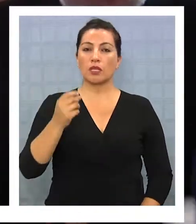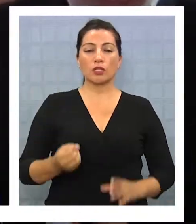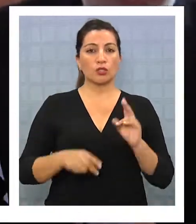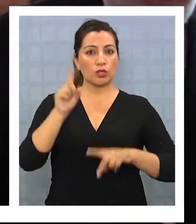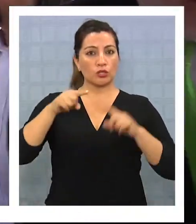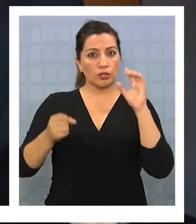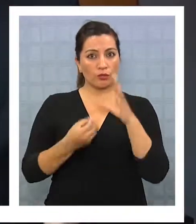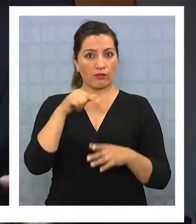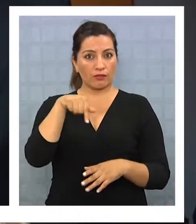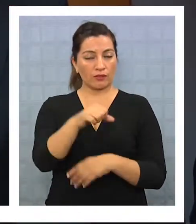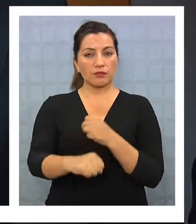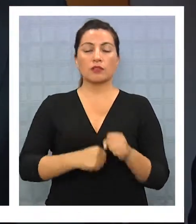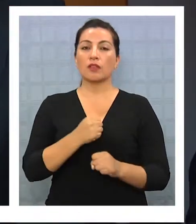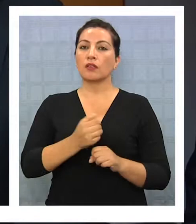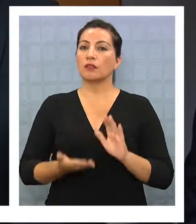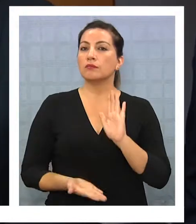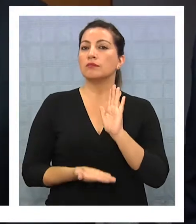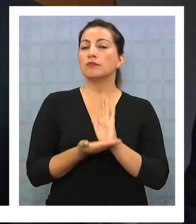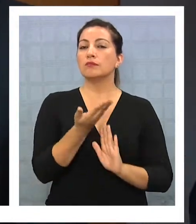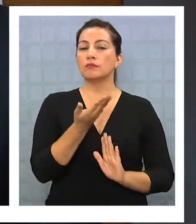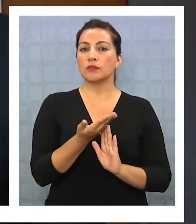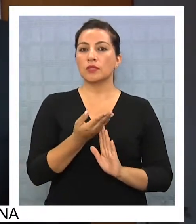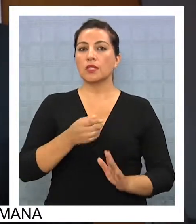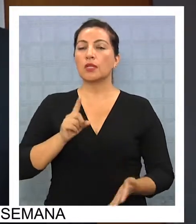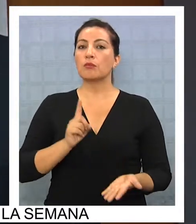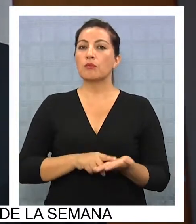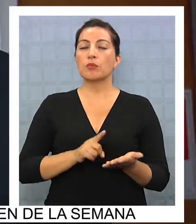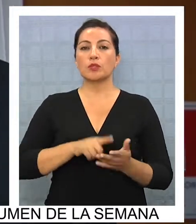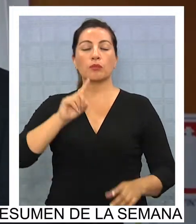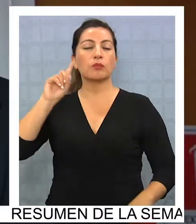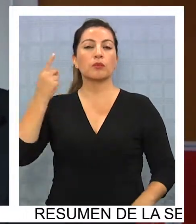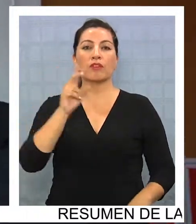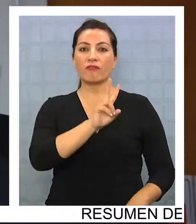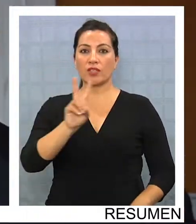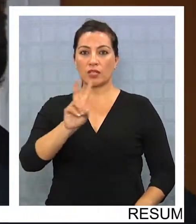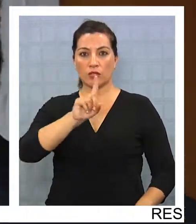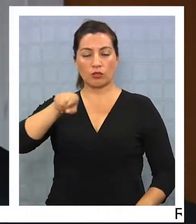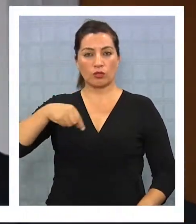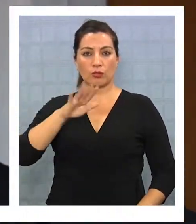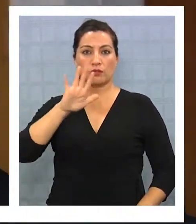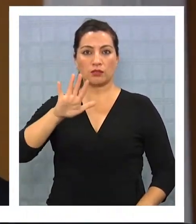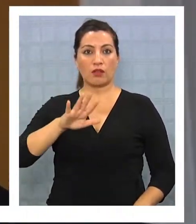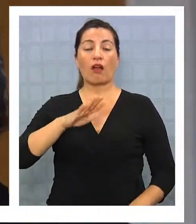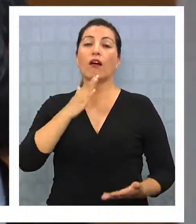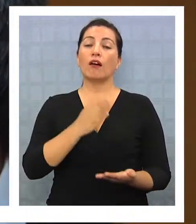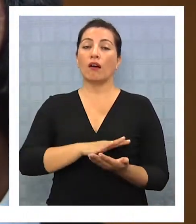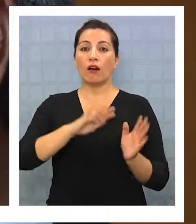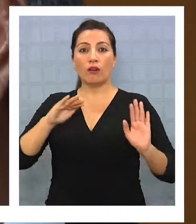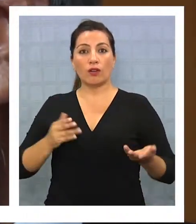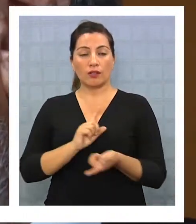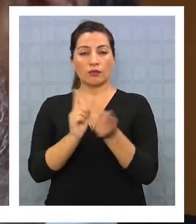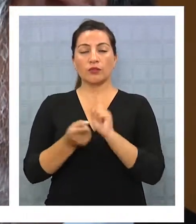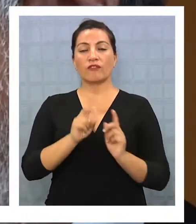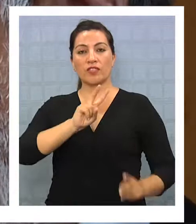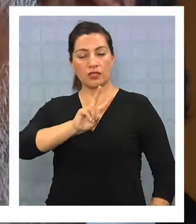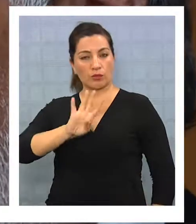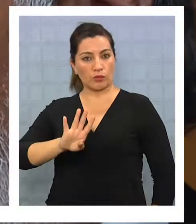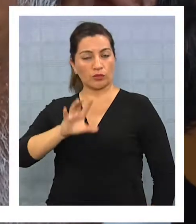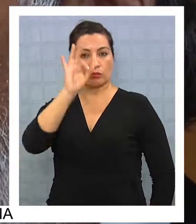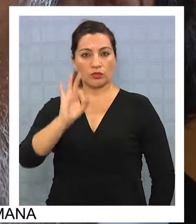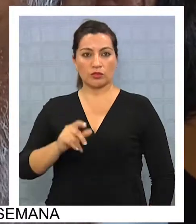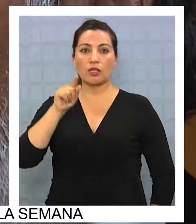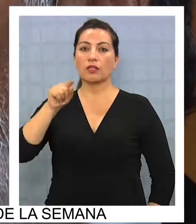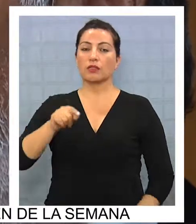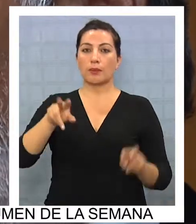como una de las principales novedades para este año, el aumento del impuesto de primera categoría del 22,5 al 24%,